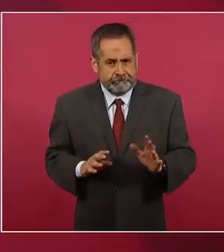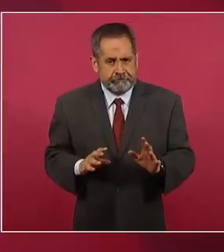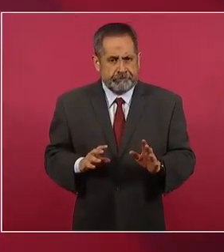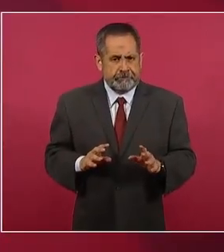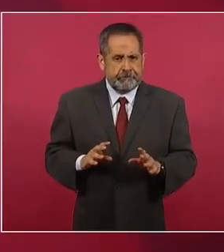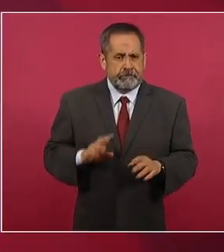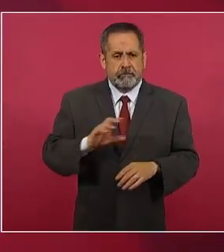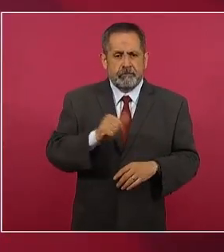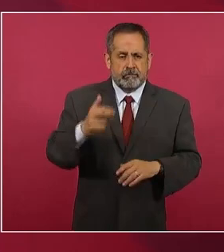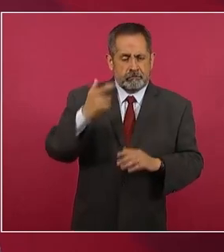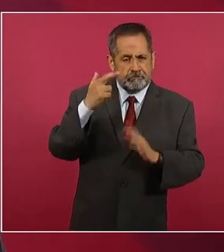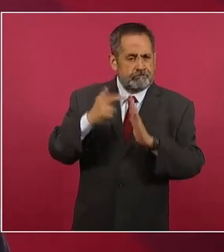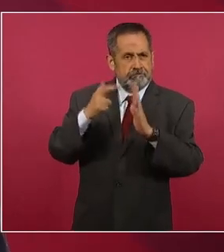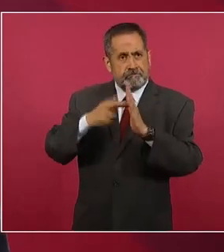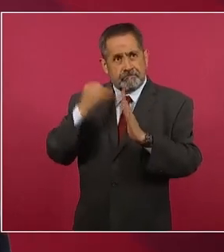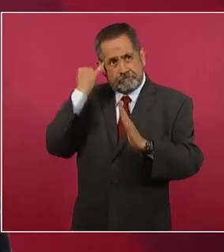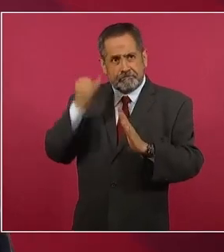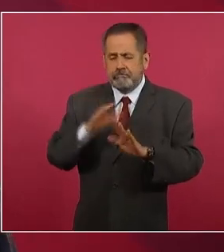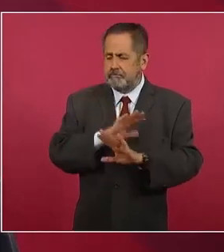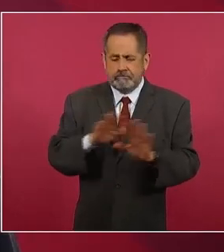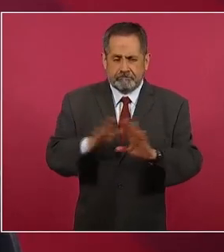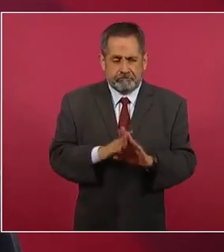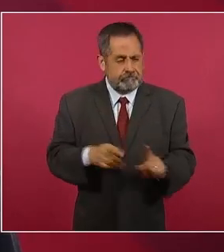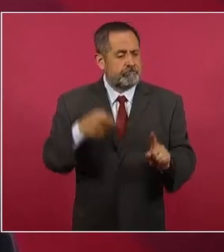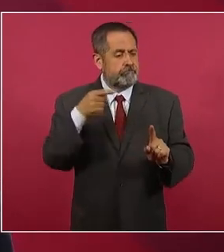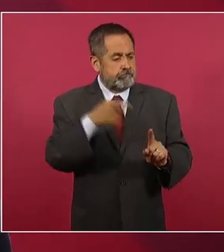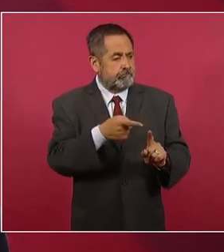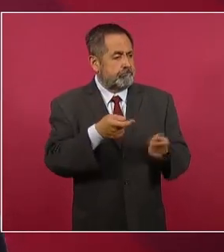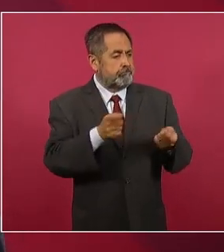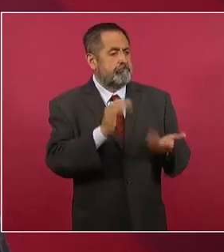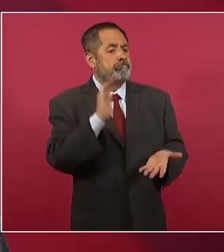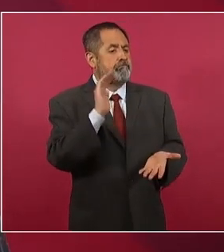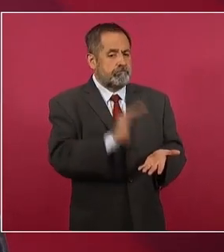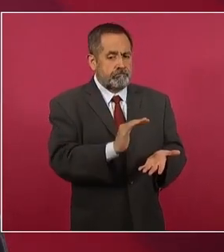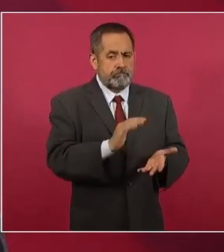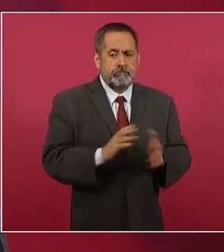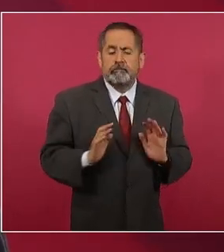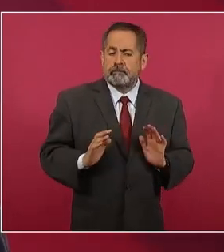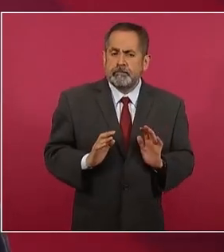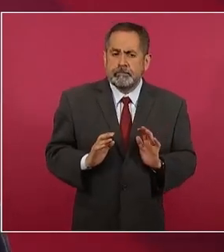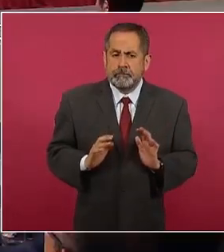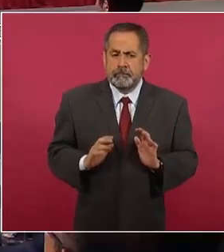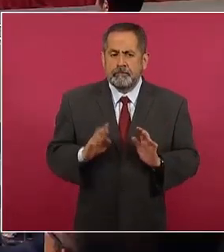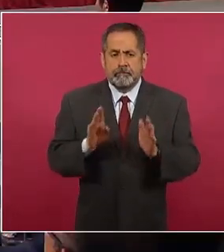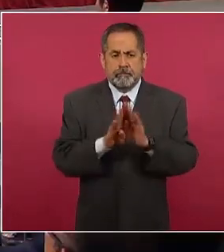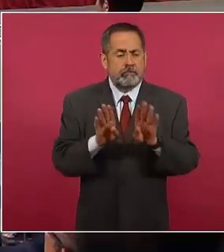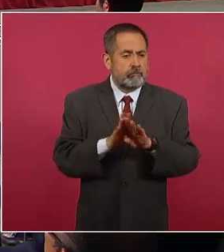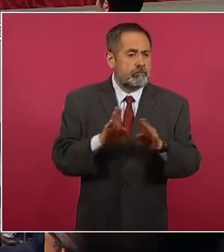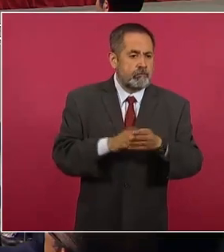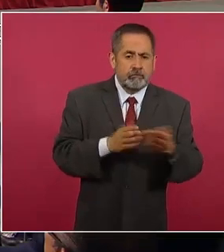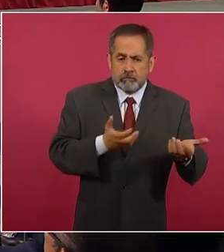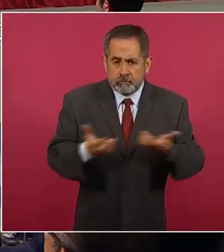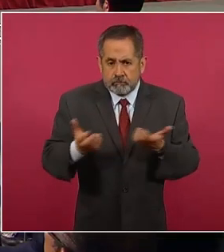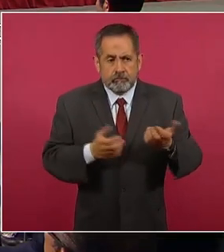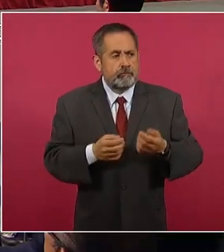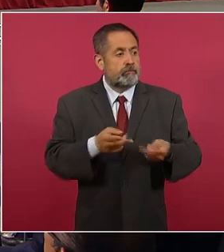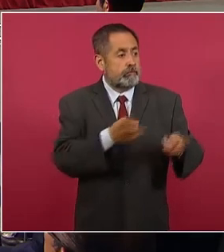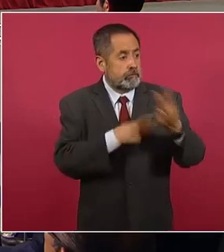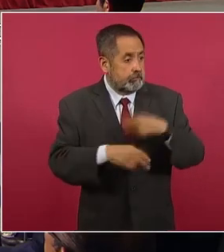medida directa, porque creemos que la oferta y la reducción de costos